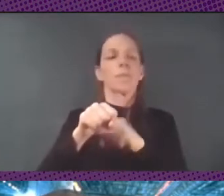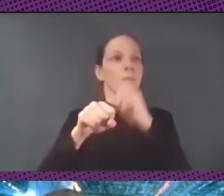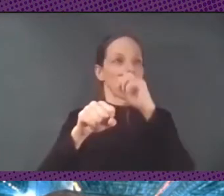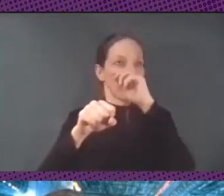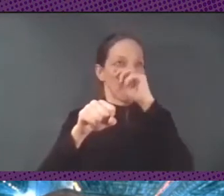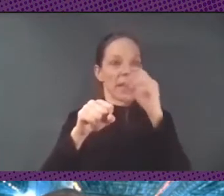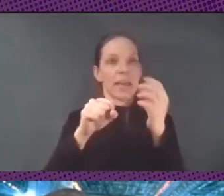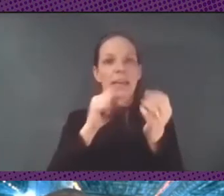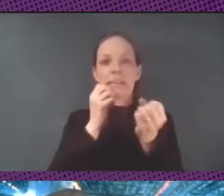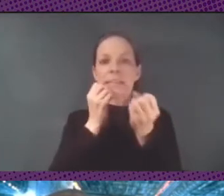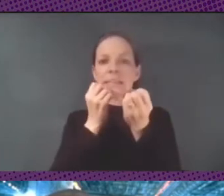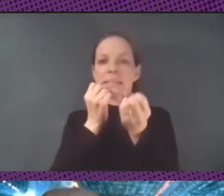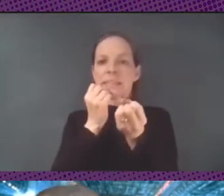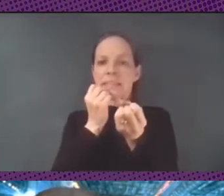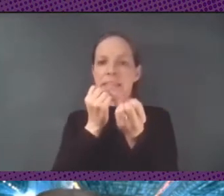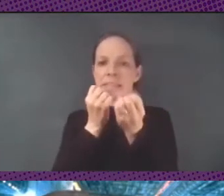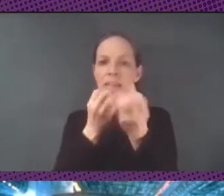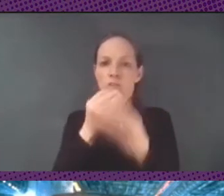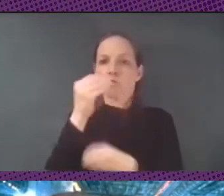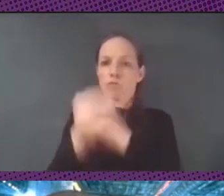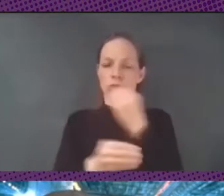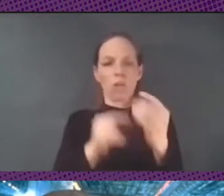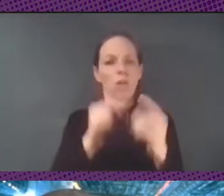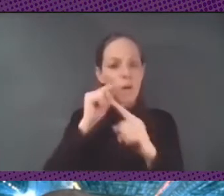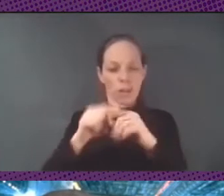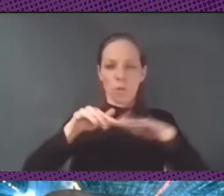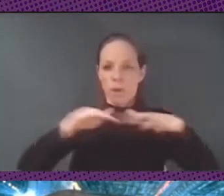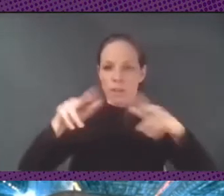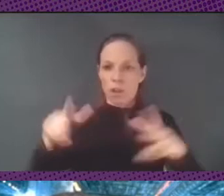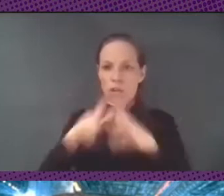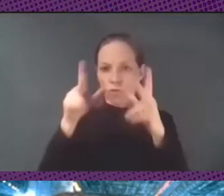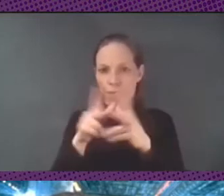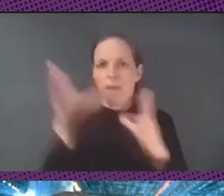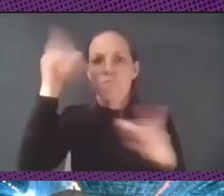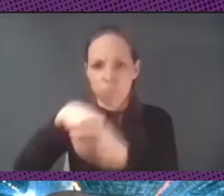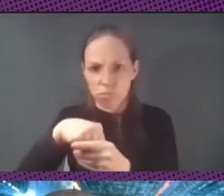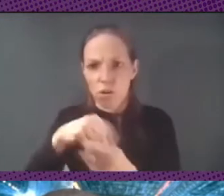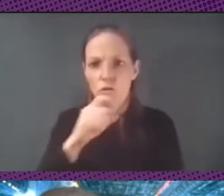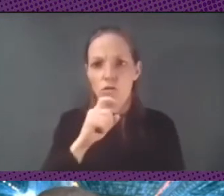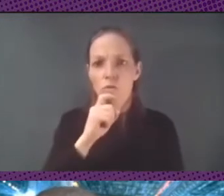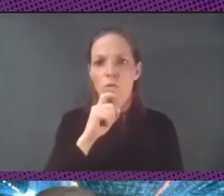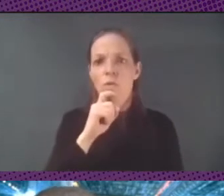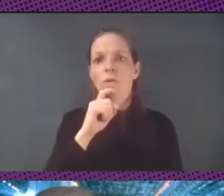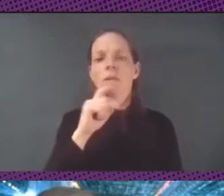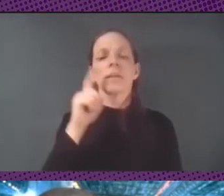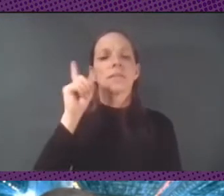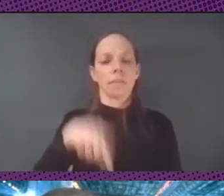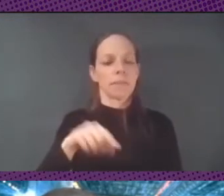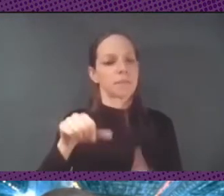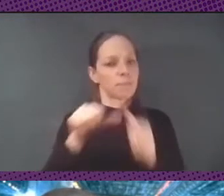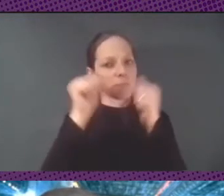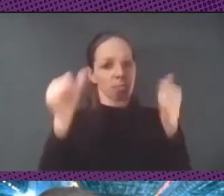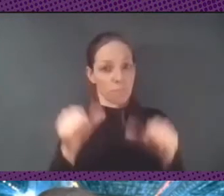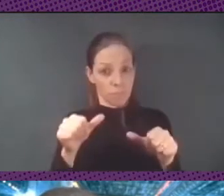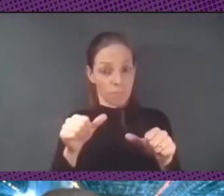que penetren los movimientos sociales y la manera en que eso tiene cierta